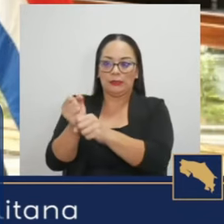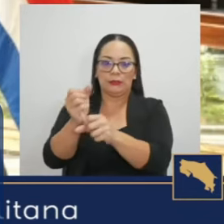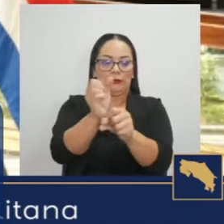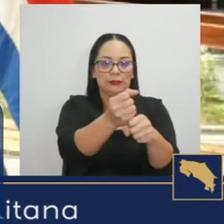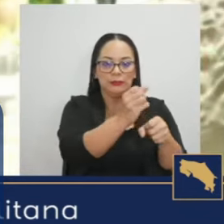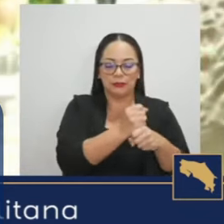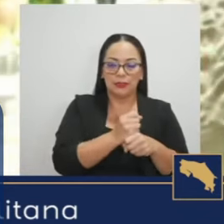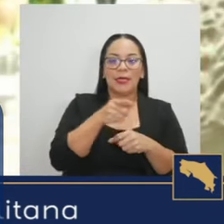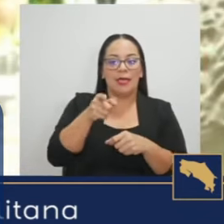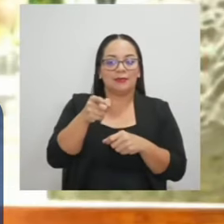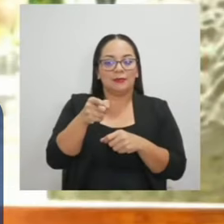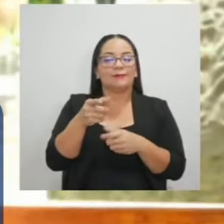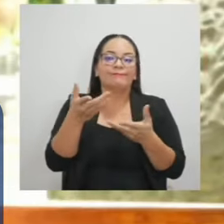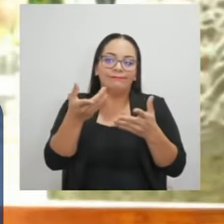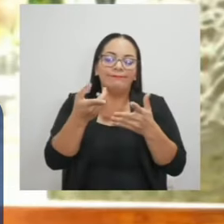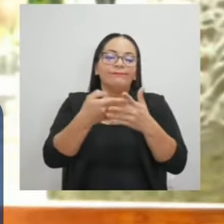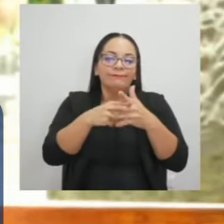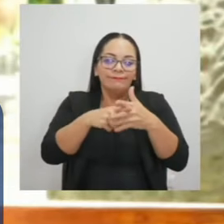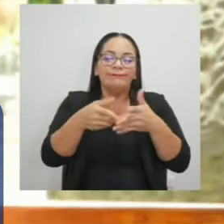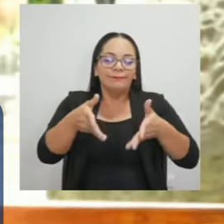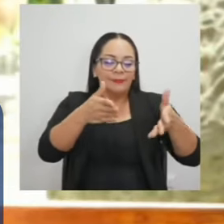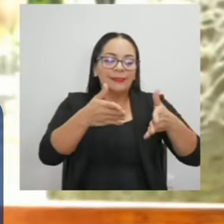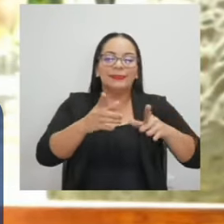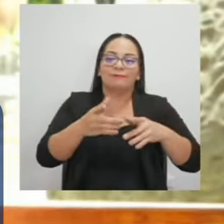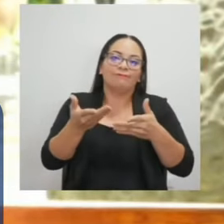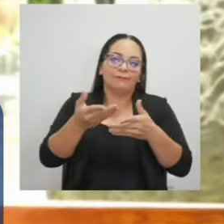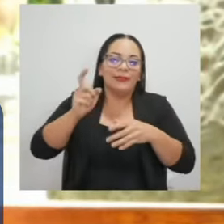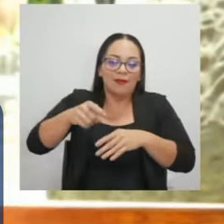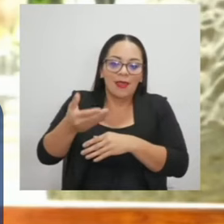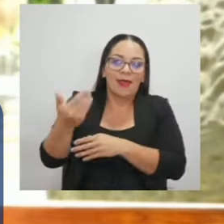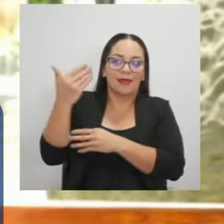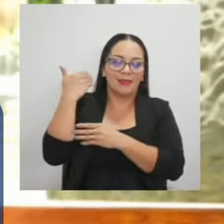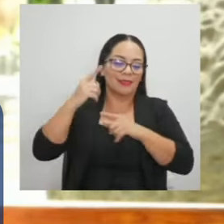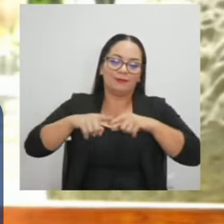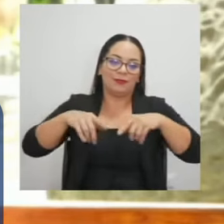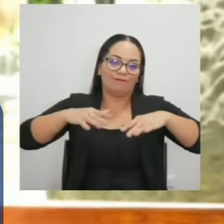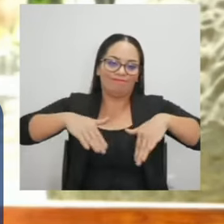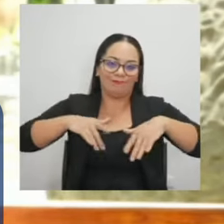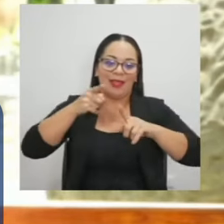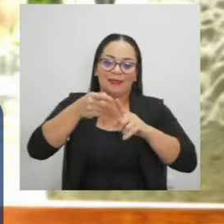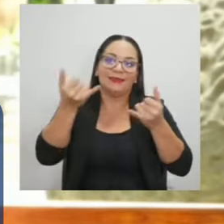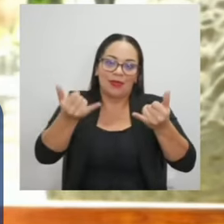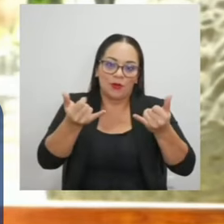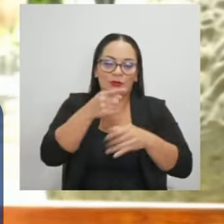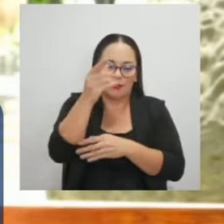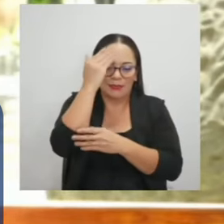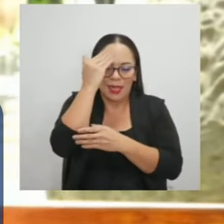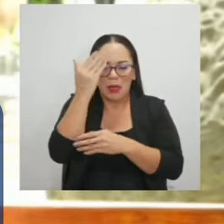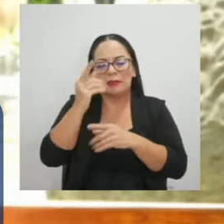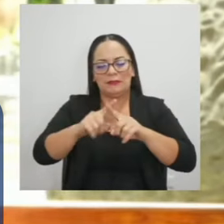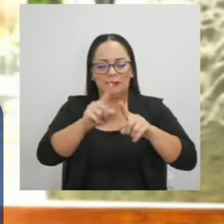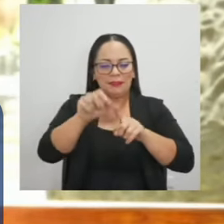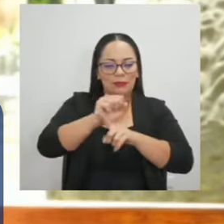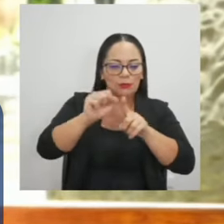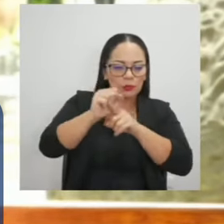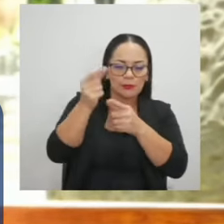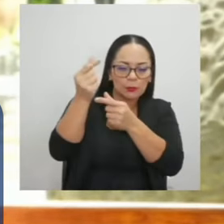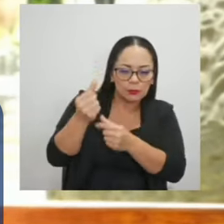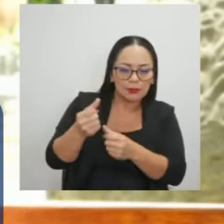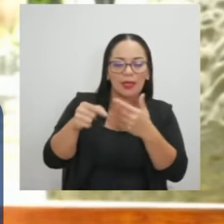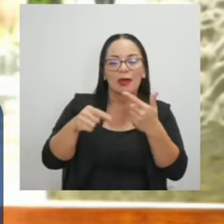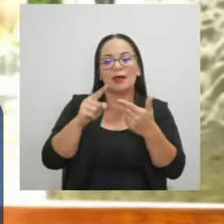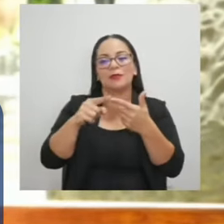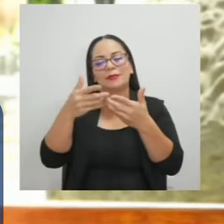haber hecho hace ya algún rato, pero que se están haciendo todas. Ustedes saben que hay motivos presupuestarios, etc., que lo obliga a uno a ejecutar los